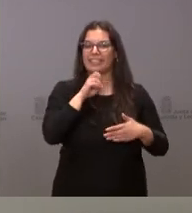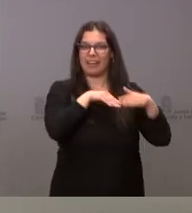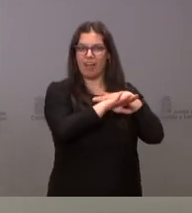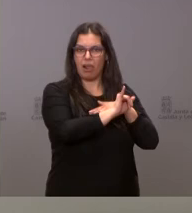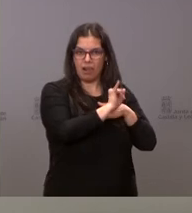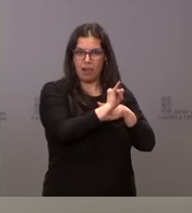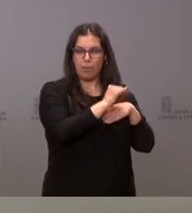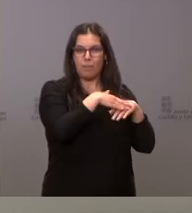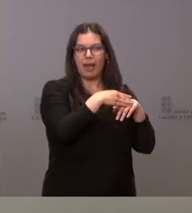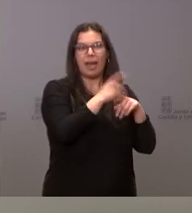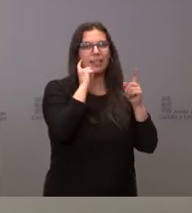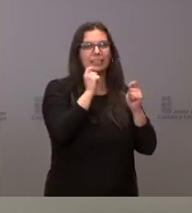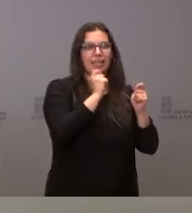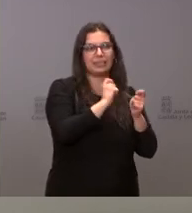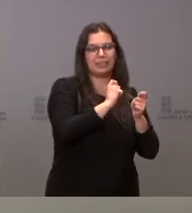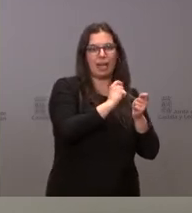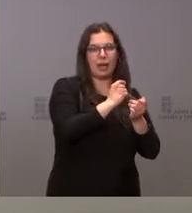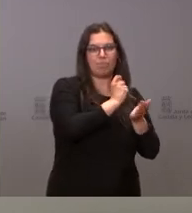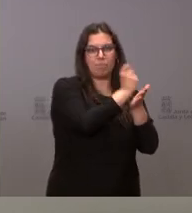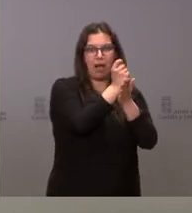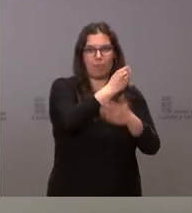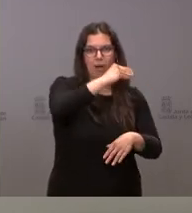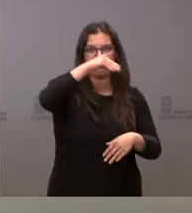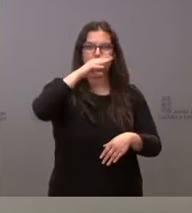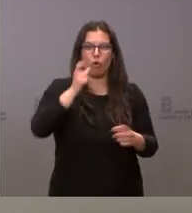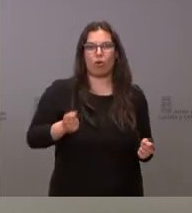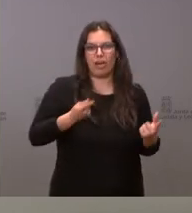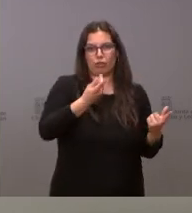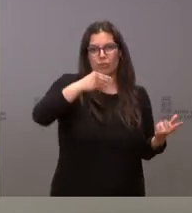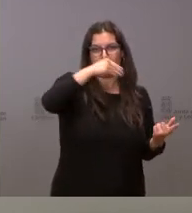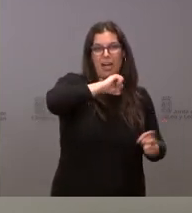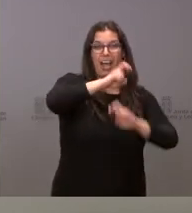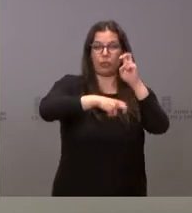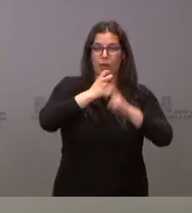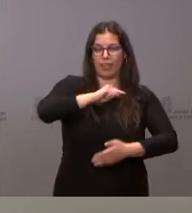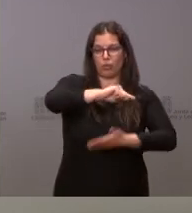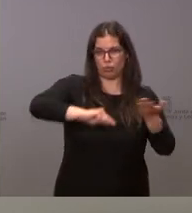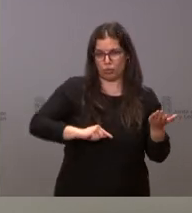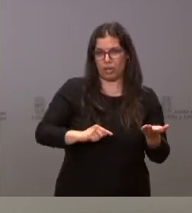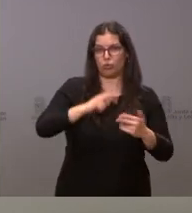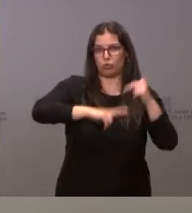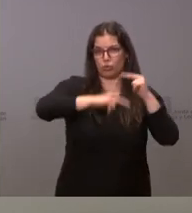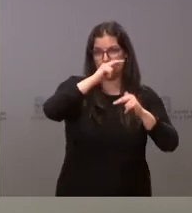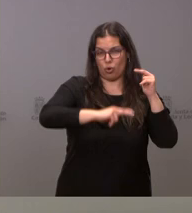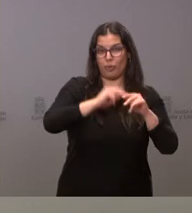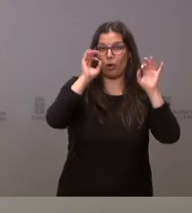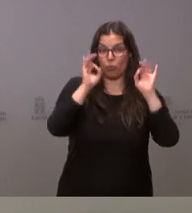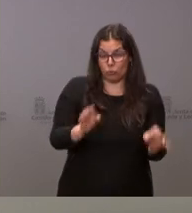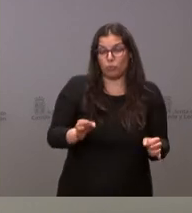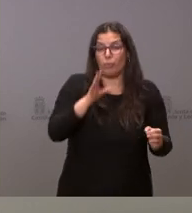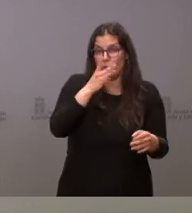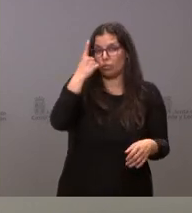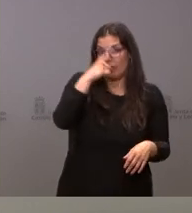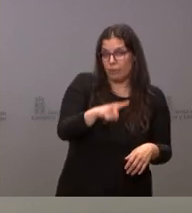millones de euros que vamos a destinar desde la Junta de Castilla y León a actualizar los contratos de obras, precisamente por el